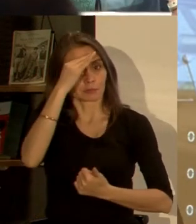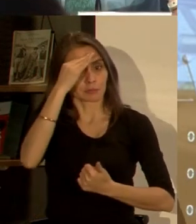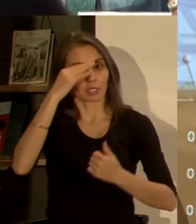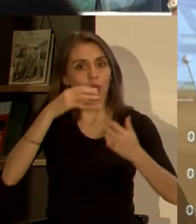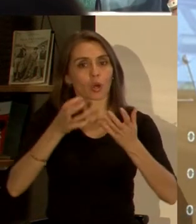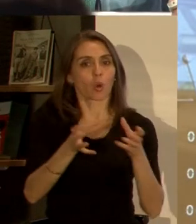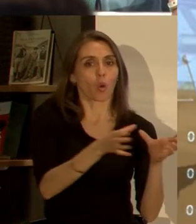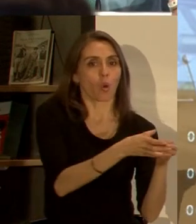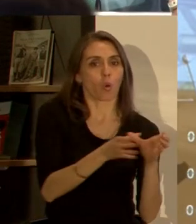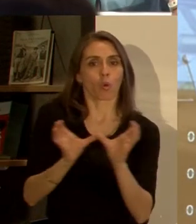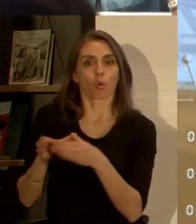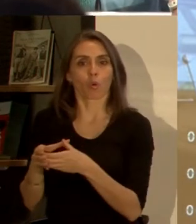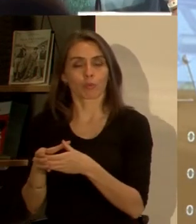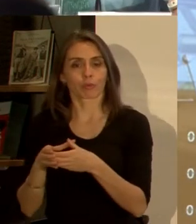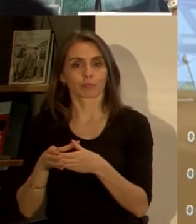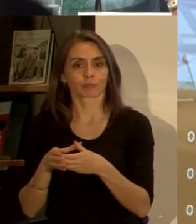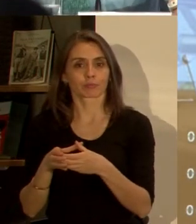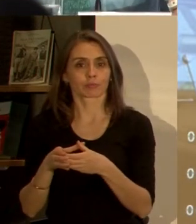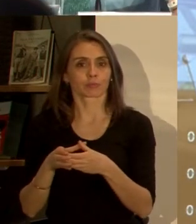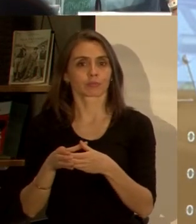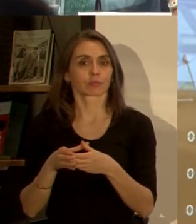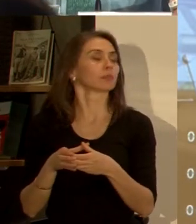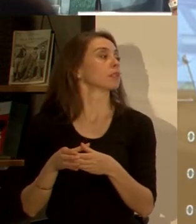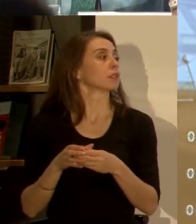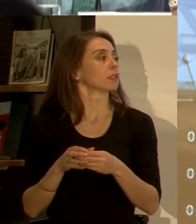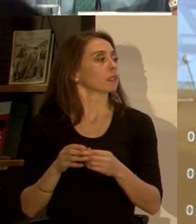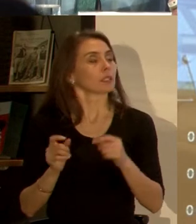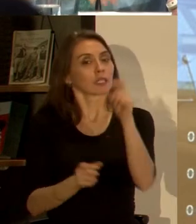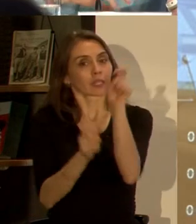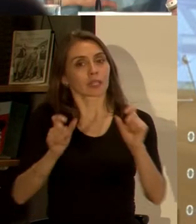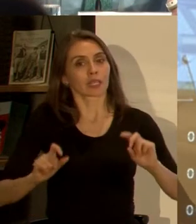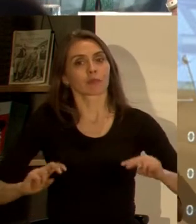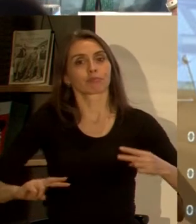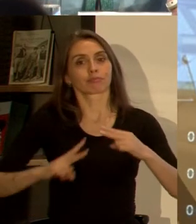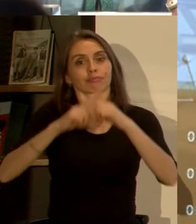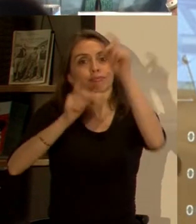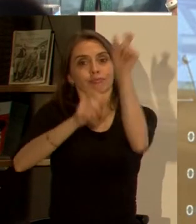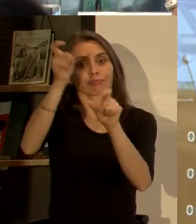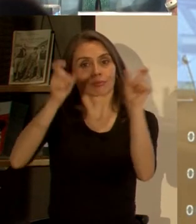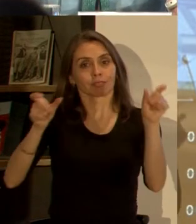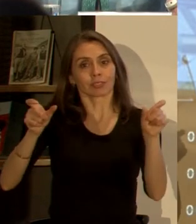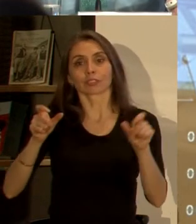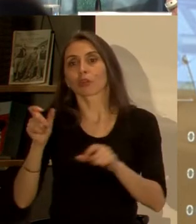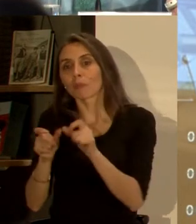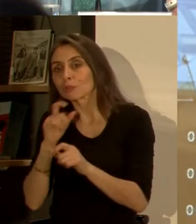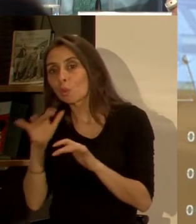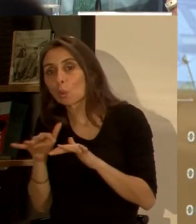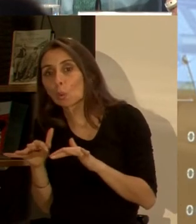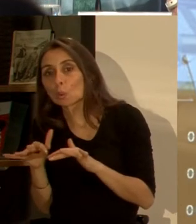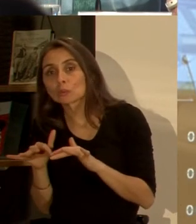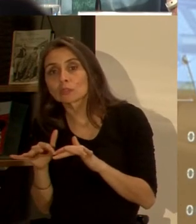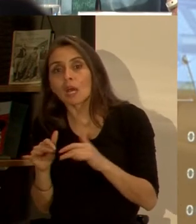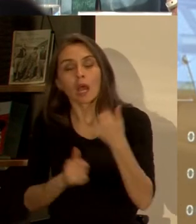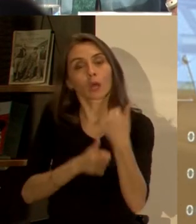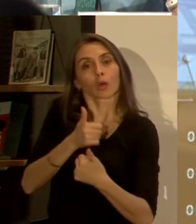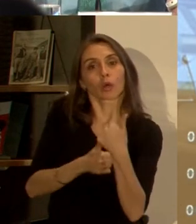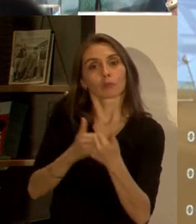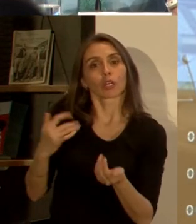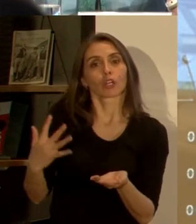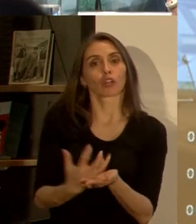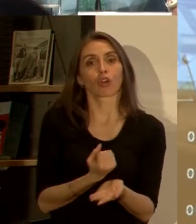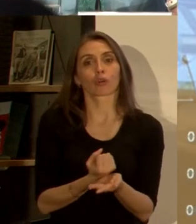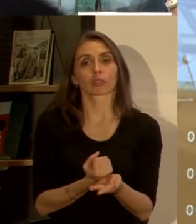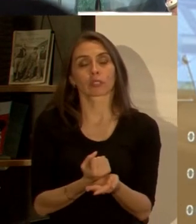grupos de edificaciones, grupos de usuarios y demás que terminan logrando